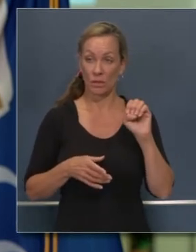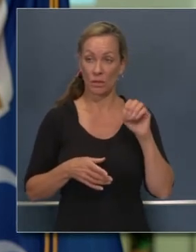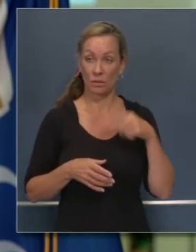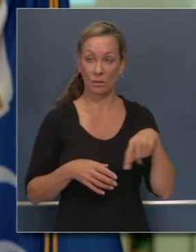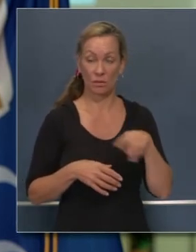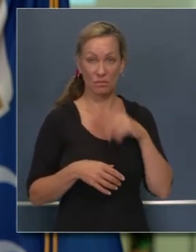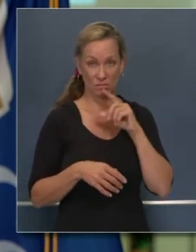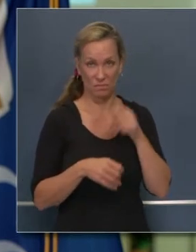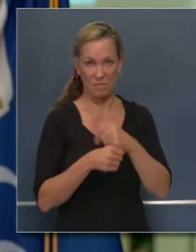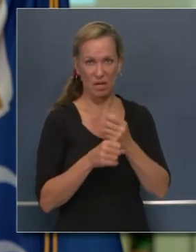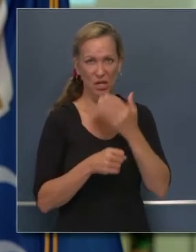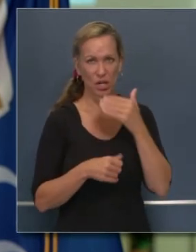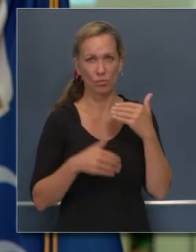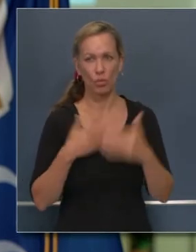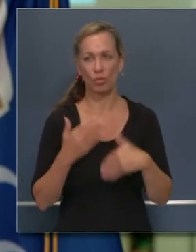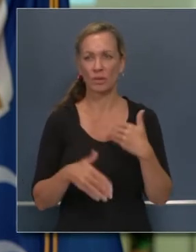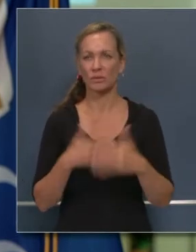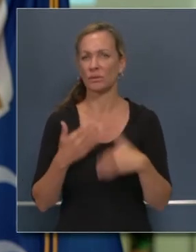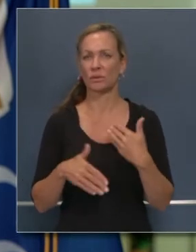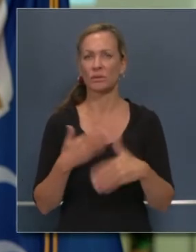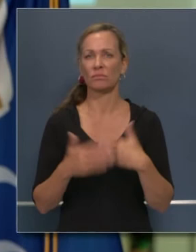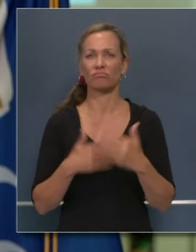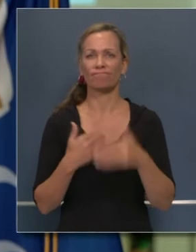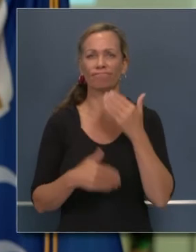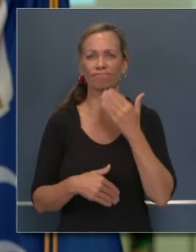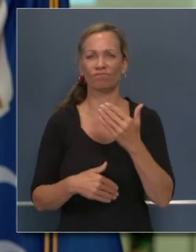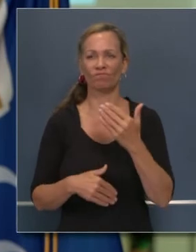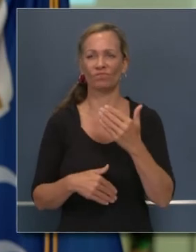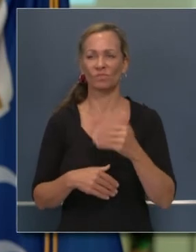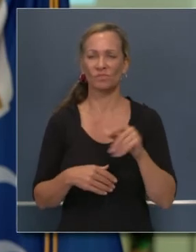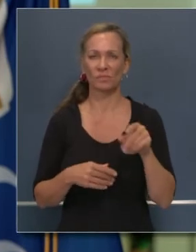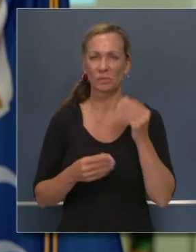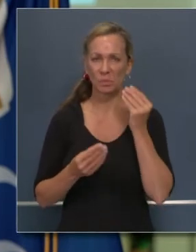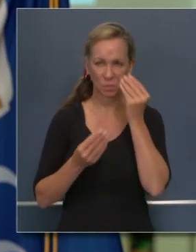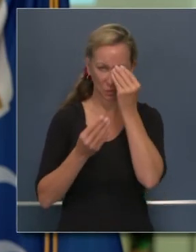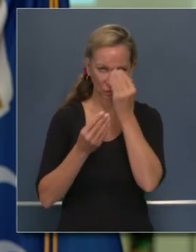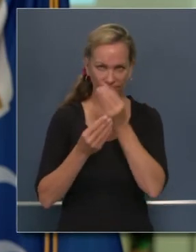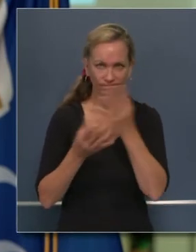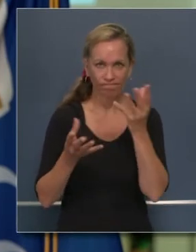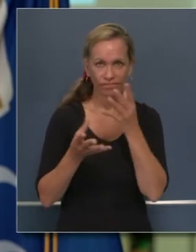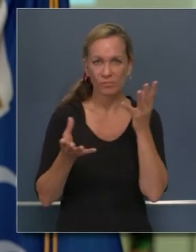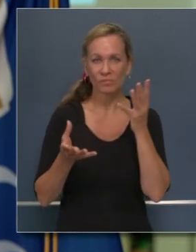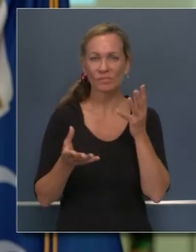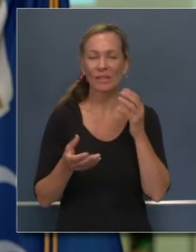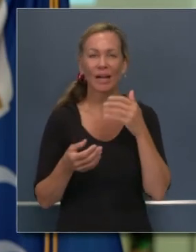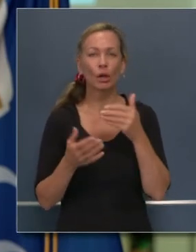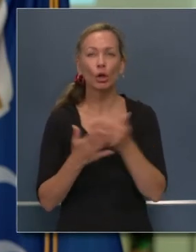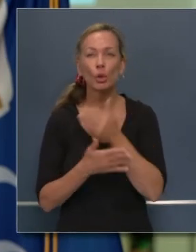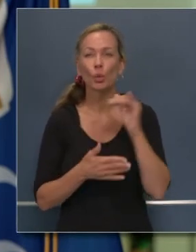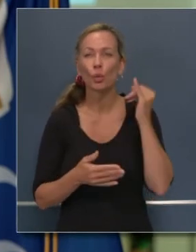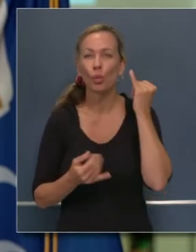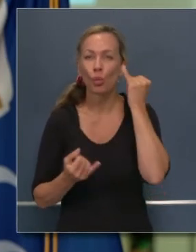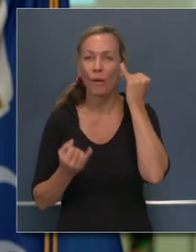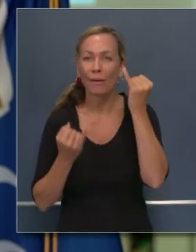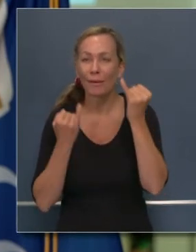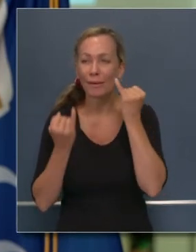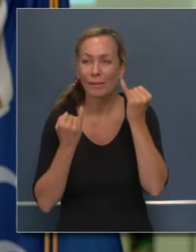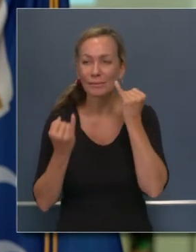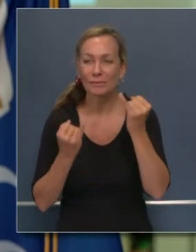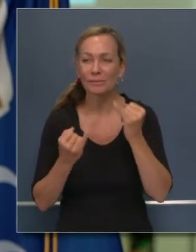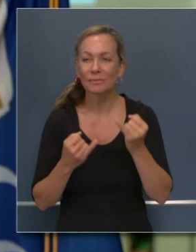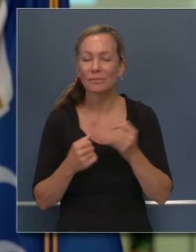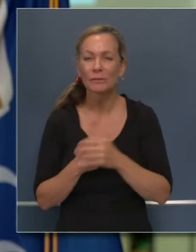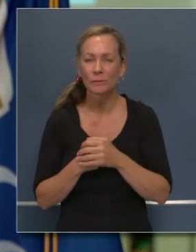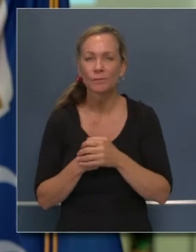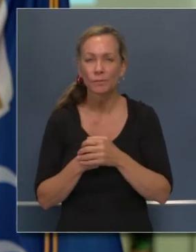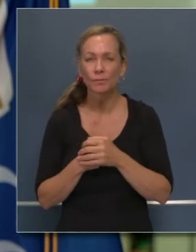seguimos avanzando en ese espacio y estaremos diseminando muchas estrategias muy pronto en ese espacio. En cuanto a